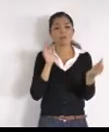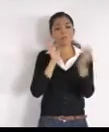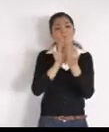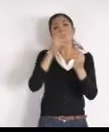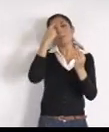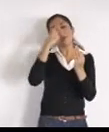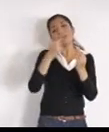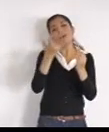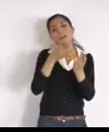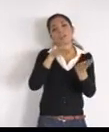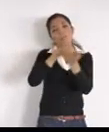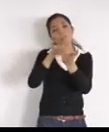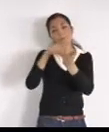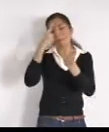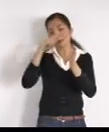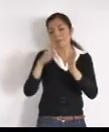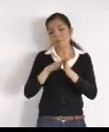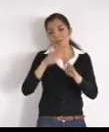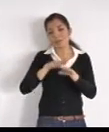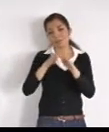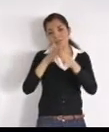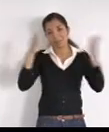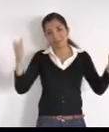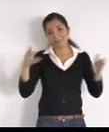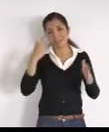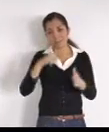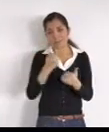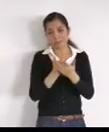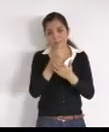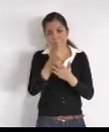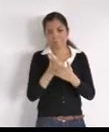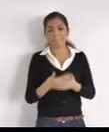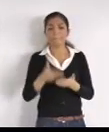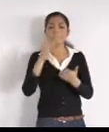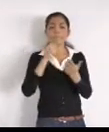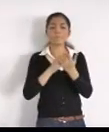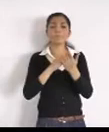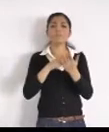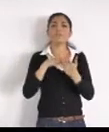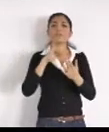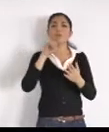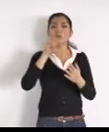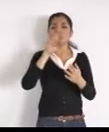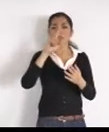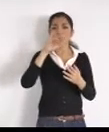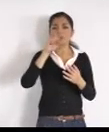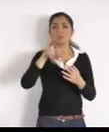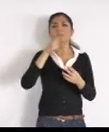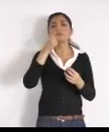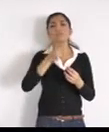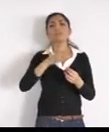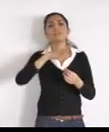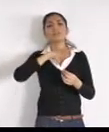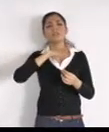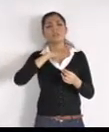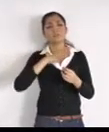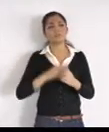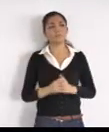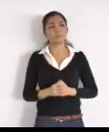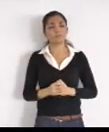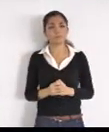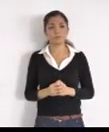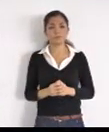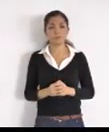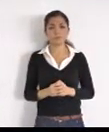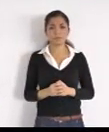por Livestream, José Luis Cervantes, buen día, Ismael tiene aproximadamente, buen día, tiene aproximadamente, que pedimos apoyo, para tapar unos baches, en el